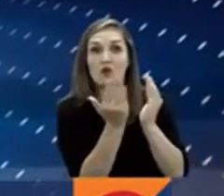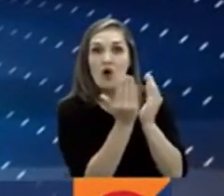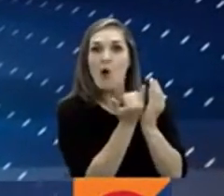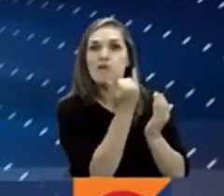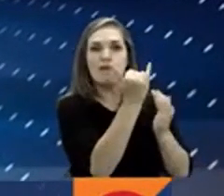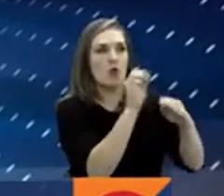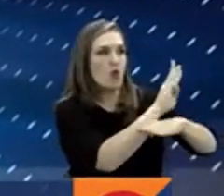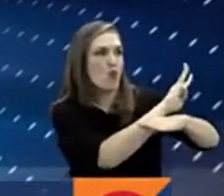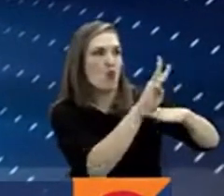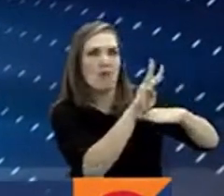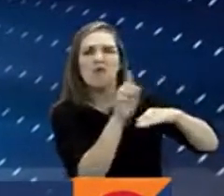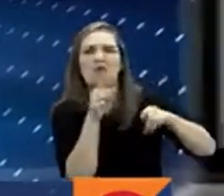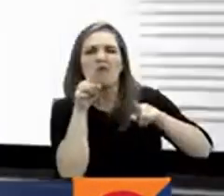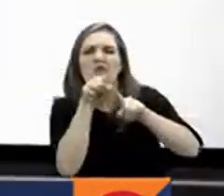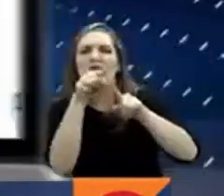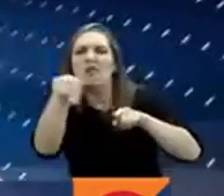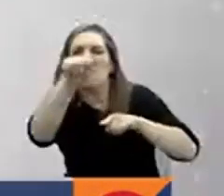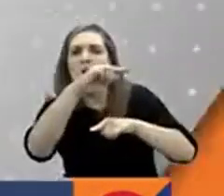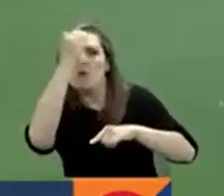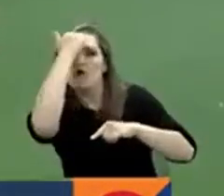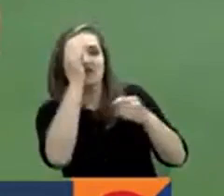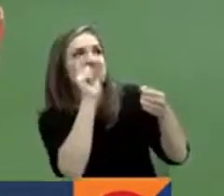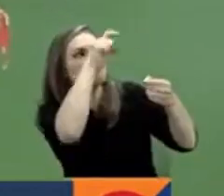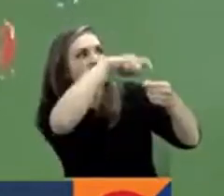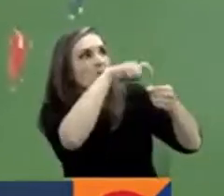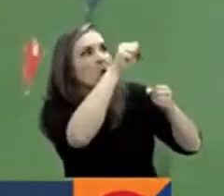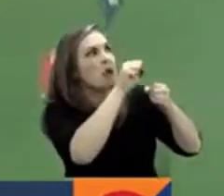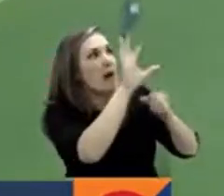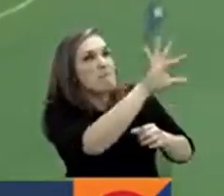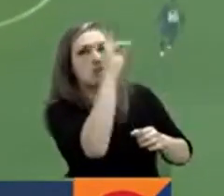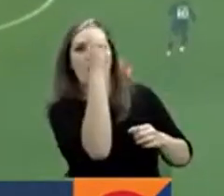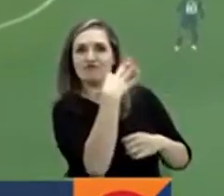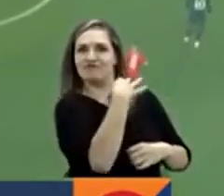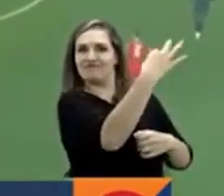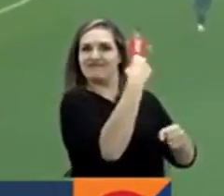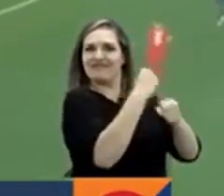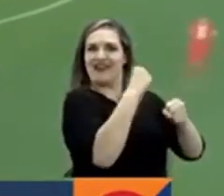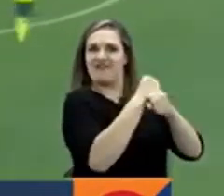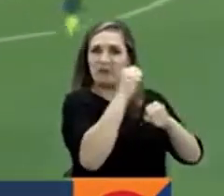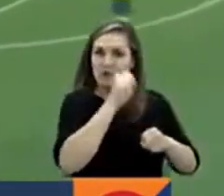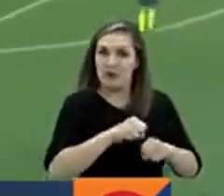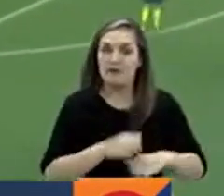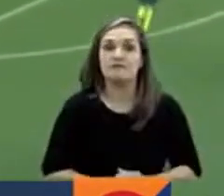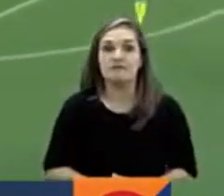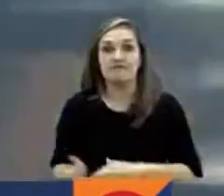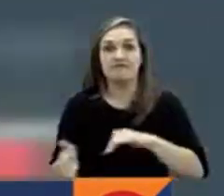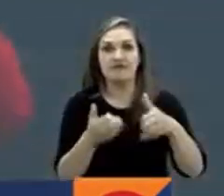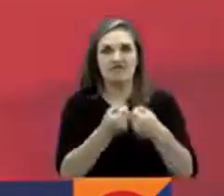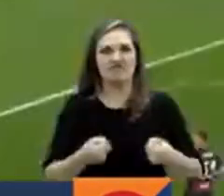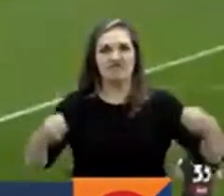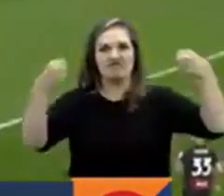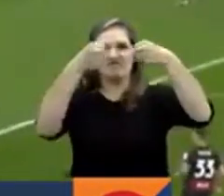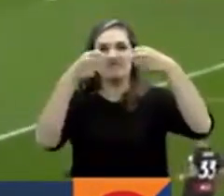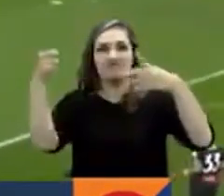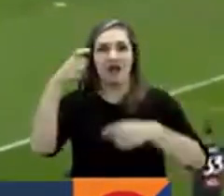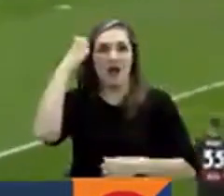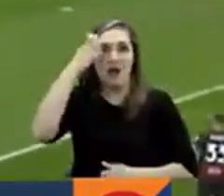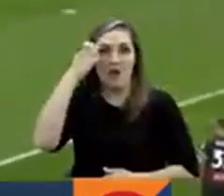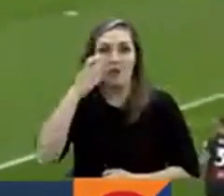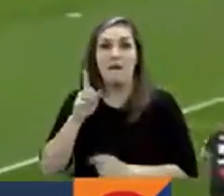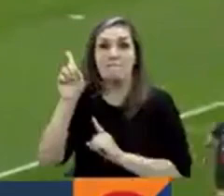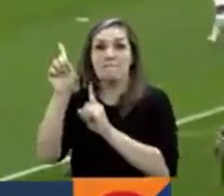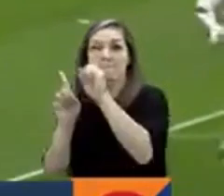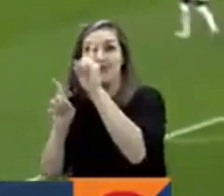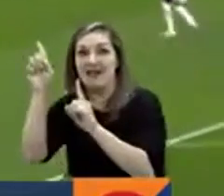para que profesores encuentren trabajo. Y en deportes, regresó la Champions League, Bayern Munich y el Milan de Italia